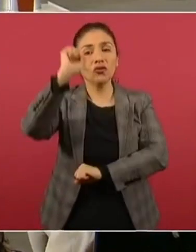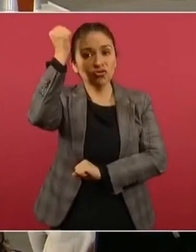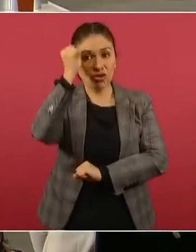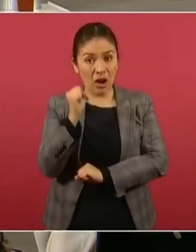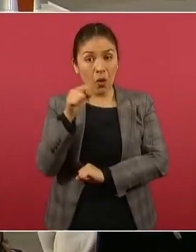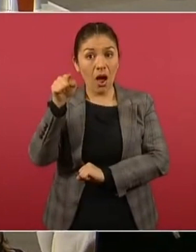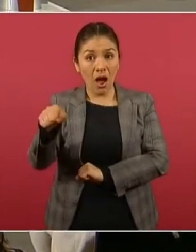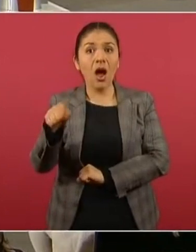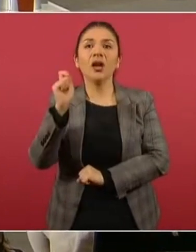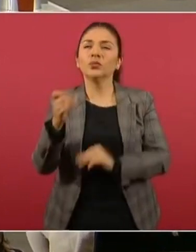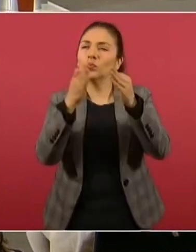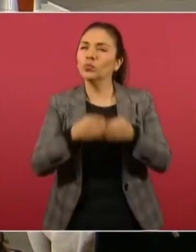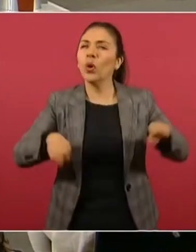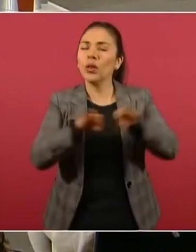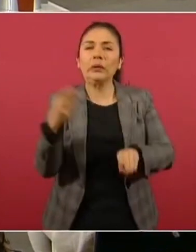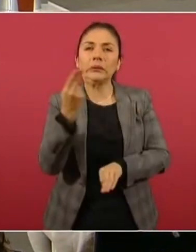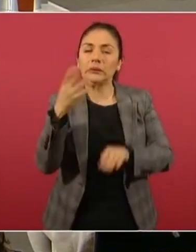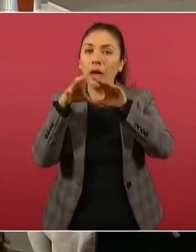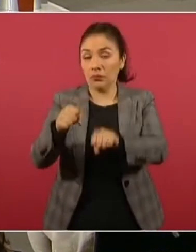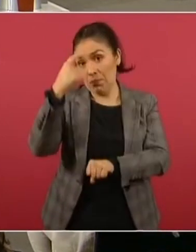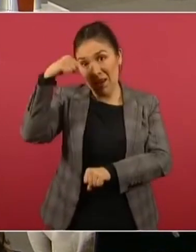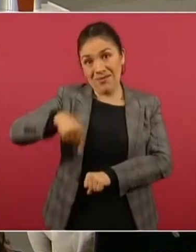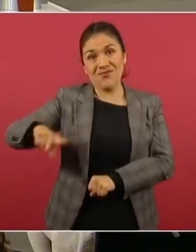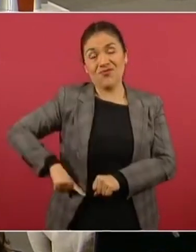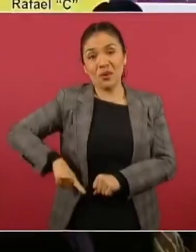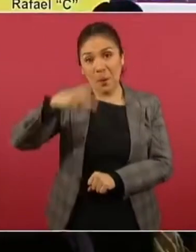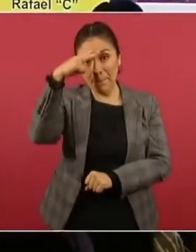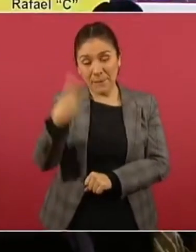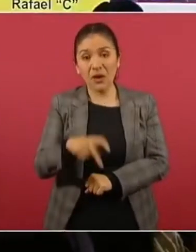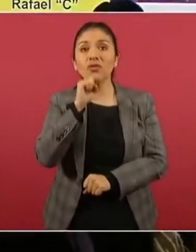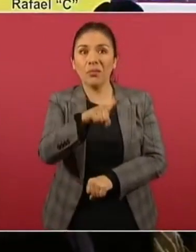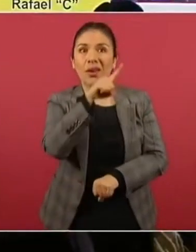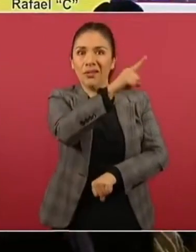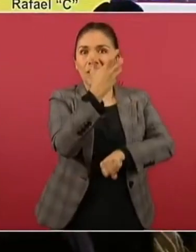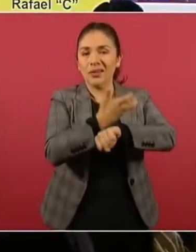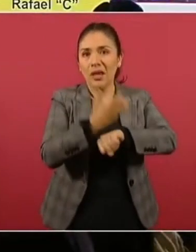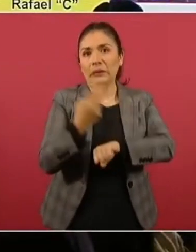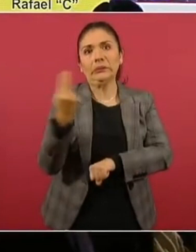es señalado como un objetivo prioritario para el Gobierno de México y los Estados Unidos.